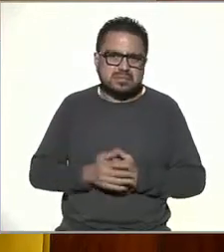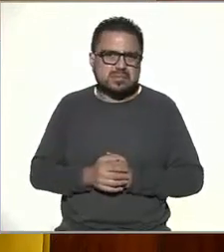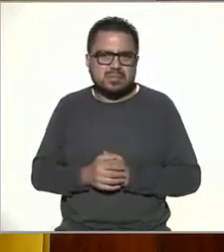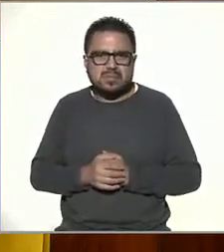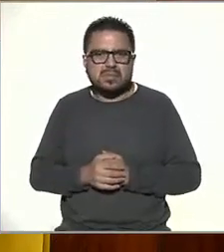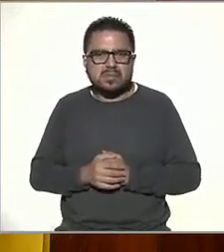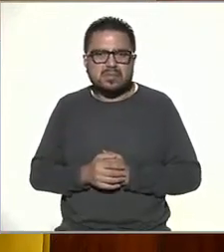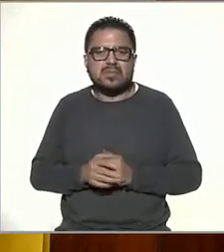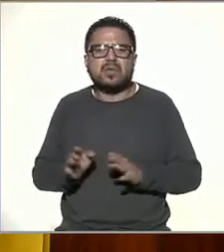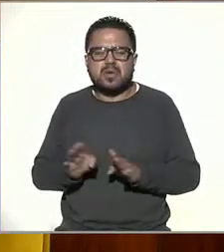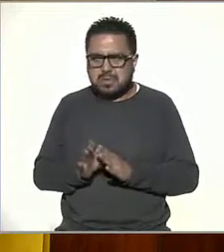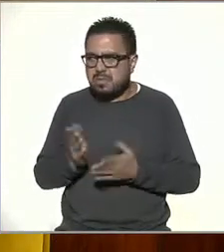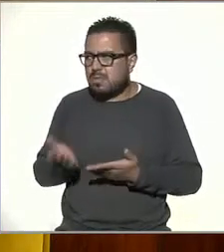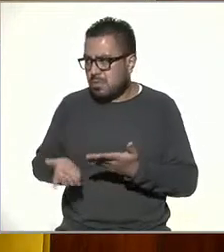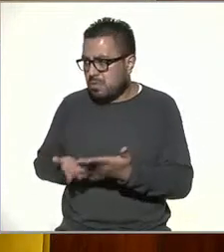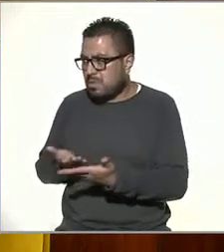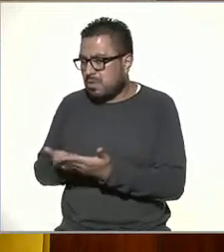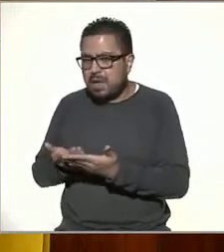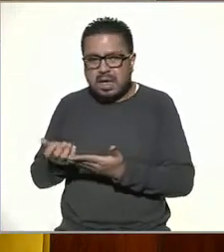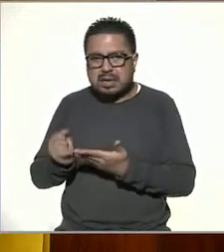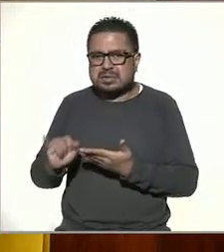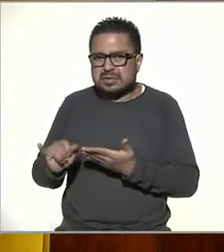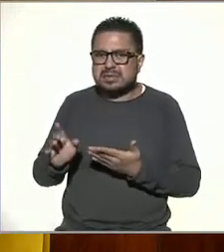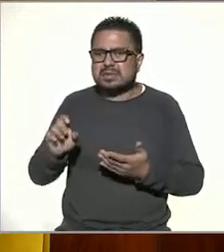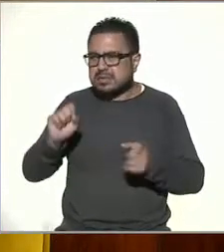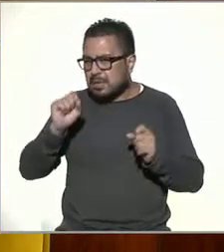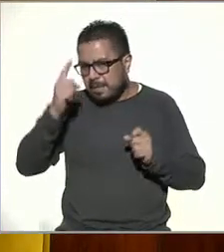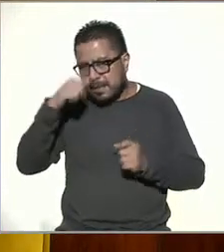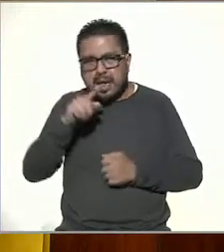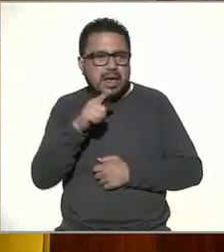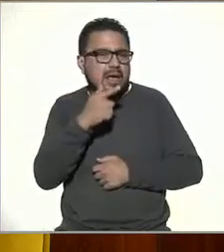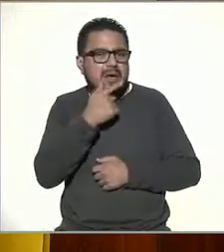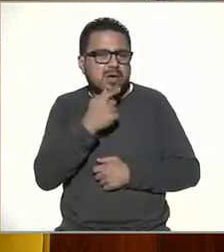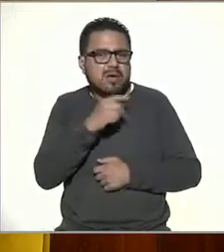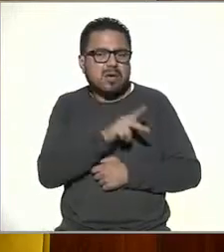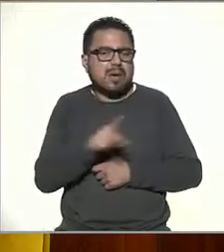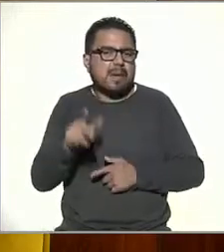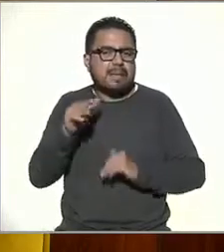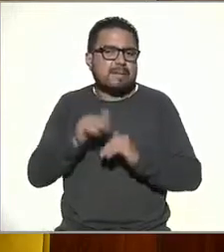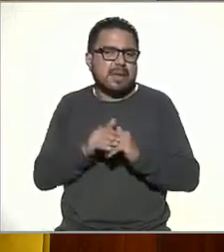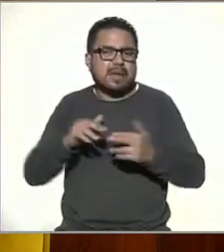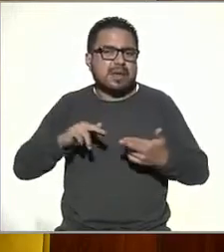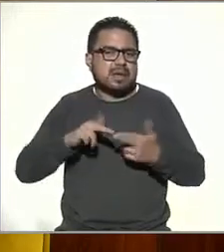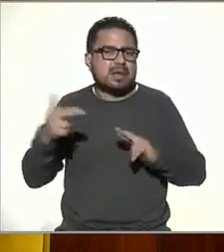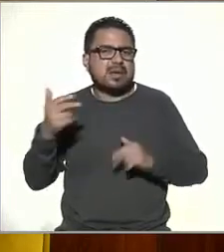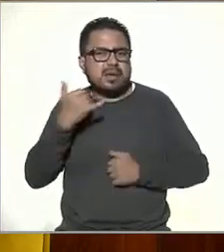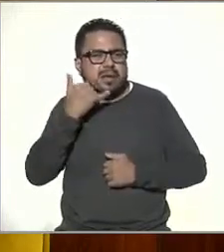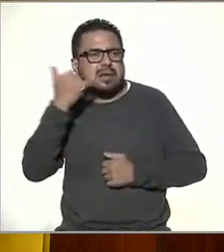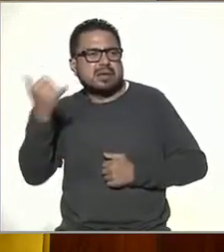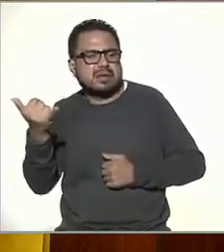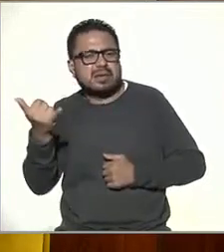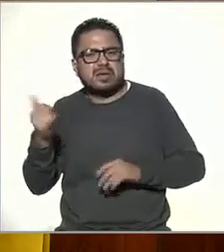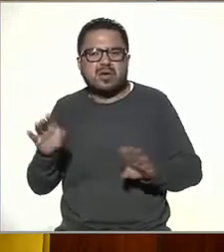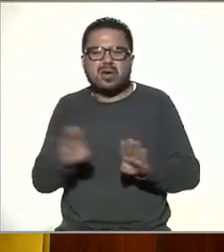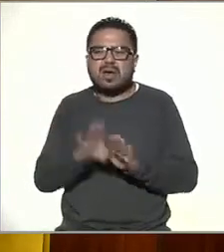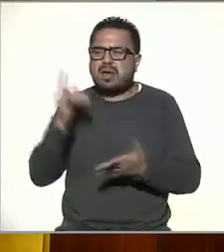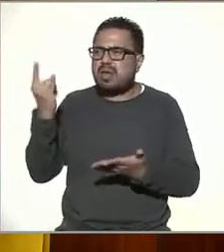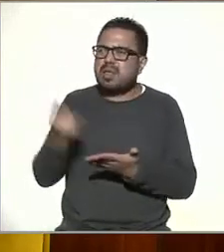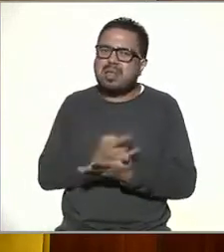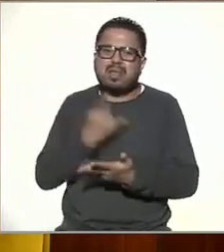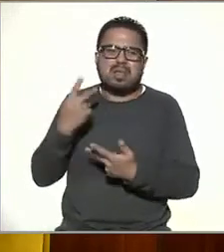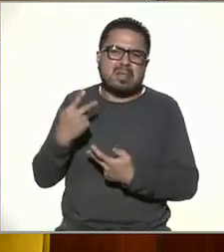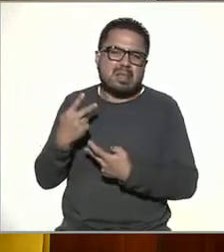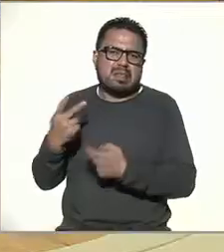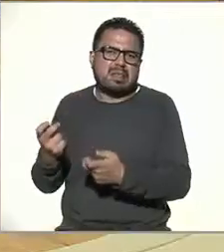propuestas por el estilo y para los hombres son más relacionadas con llamadas de tipo fraudulenta